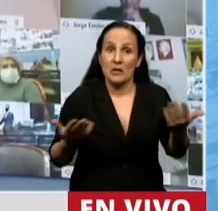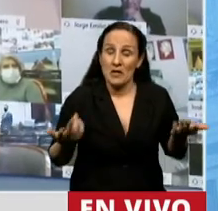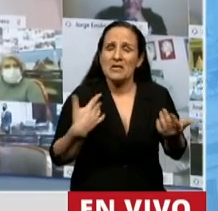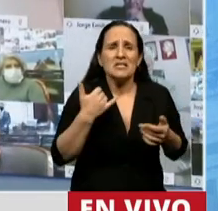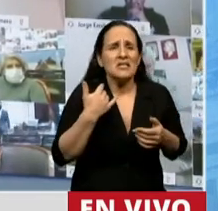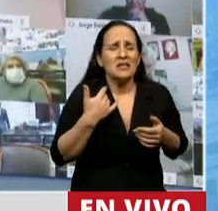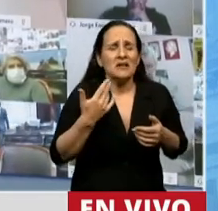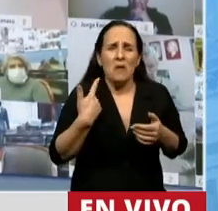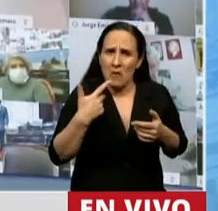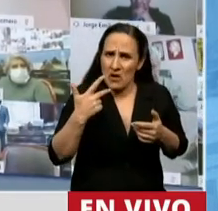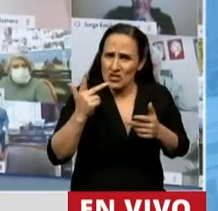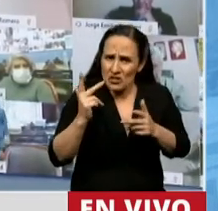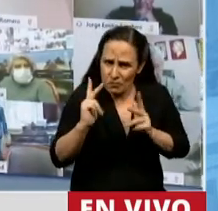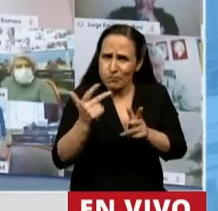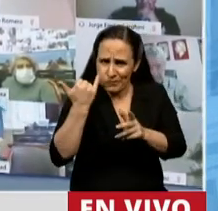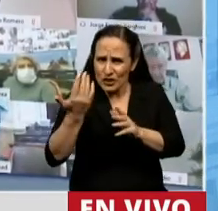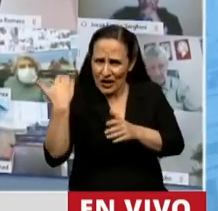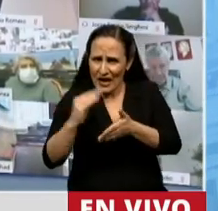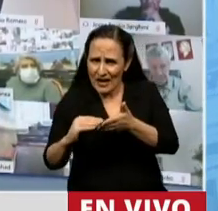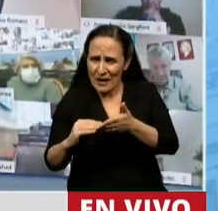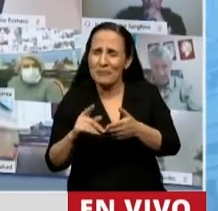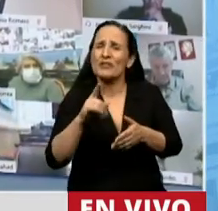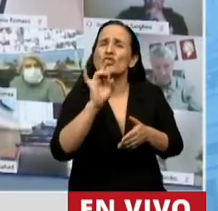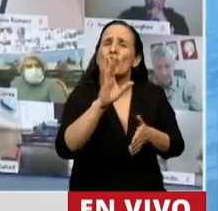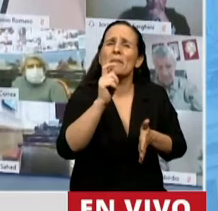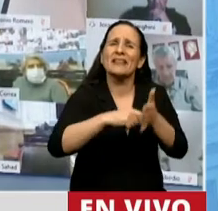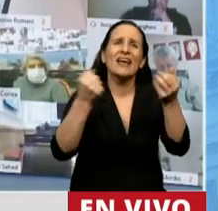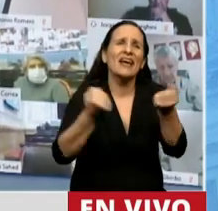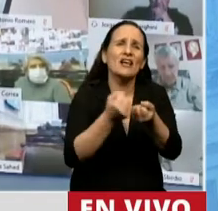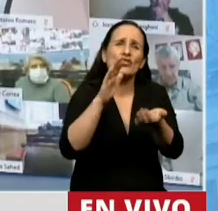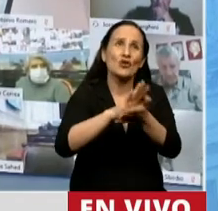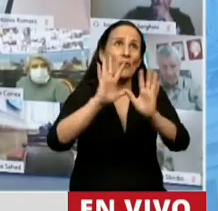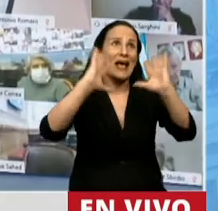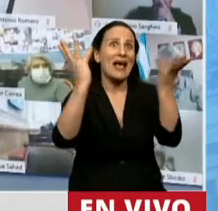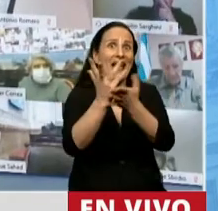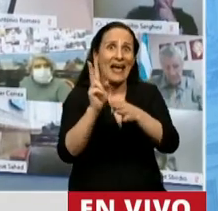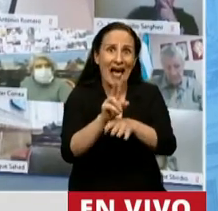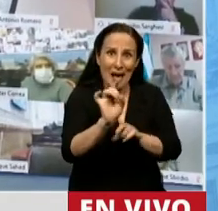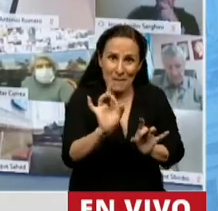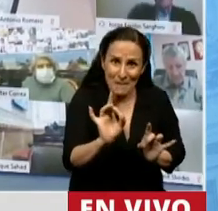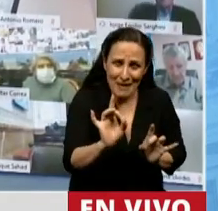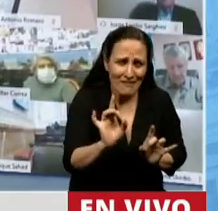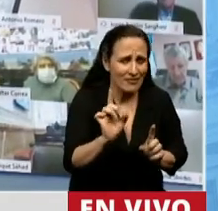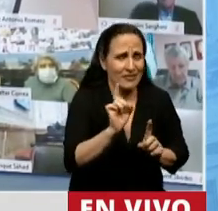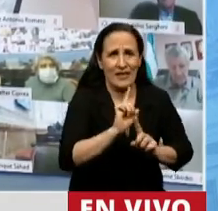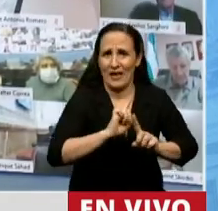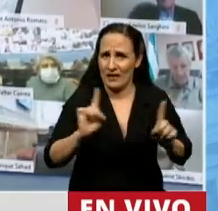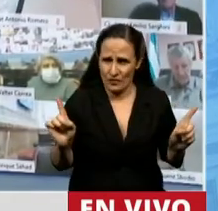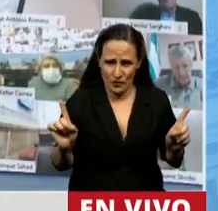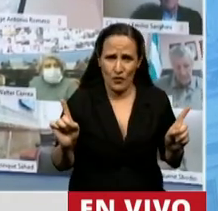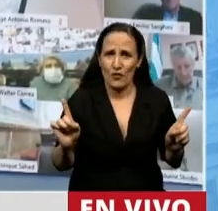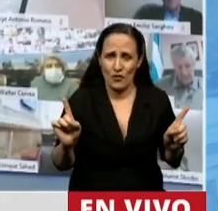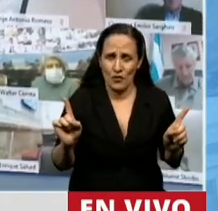lo dijeron también acá, estamos ante un tratado ambiental, sino que estamos y nos encontramos